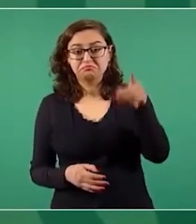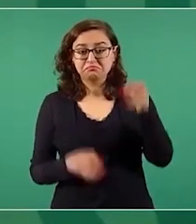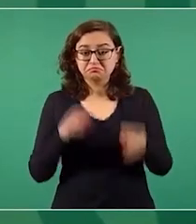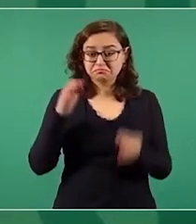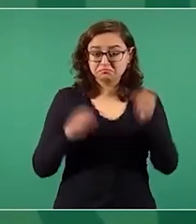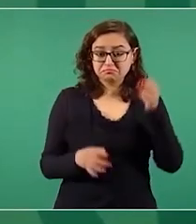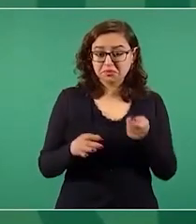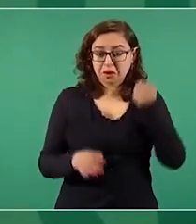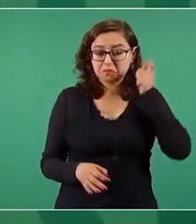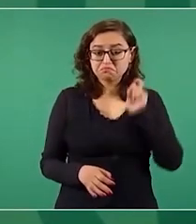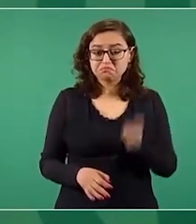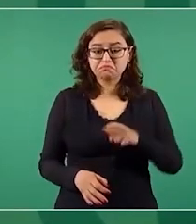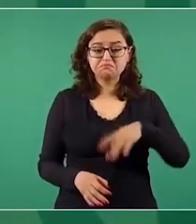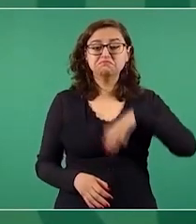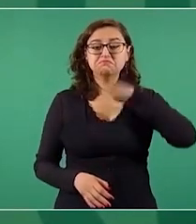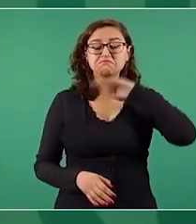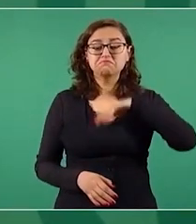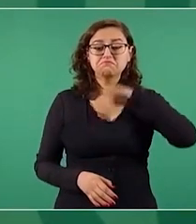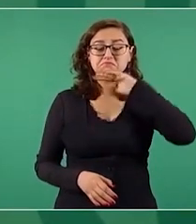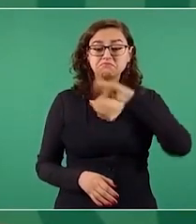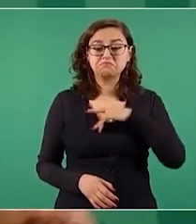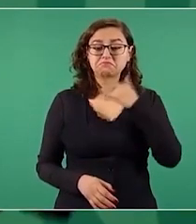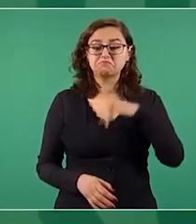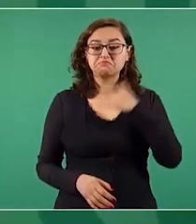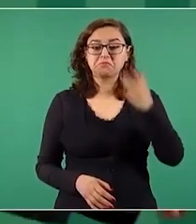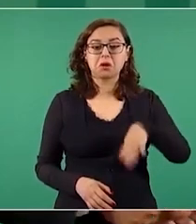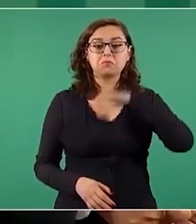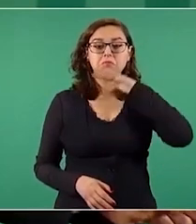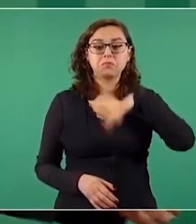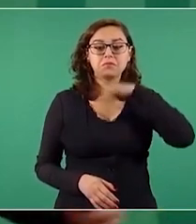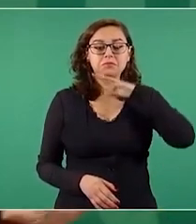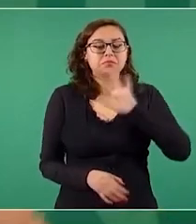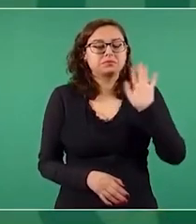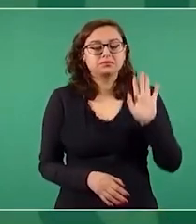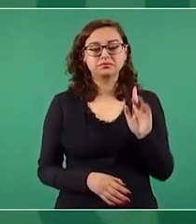Pero imagínense lo que representa entregar mil millones,